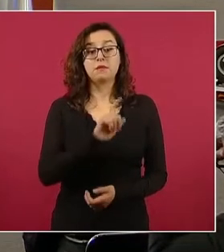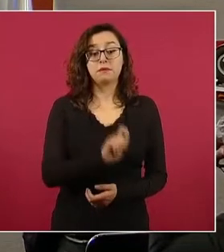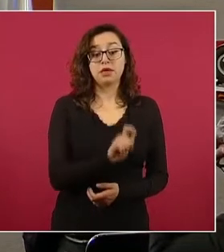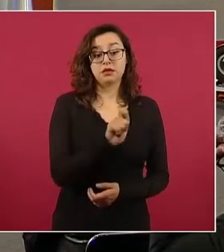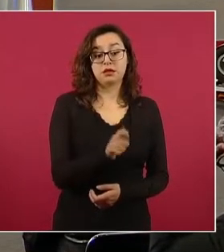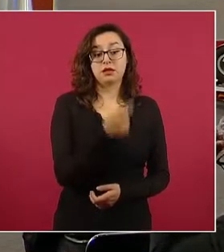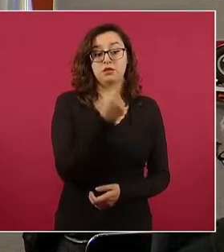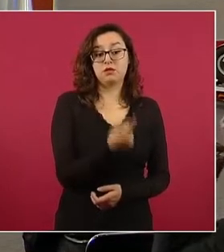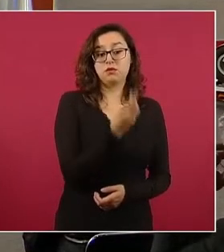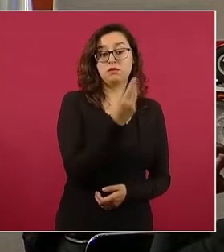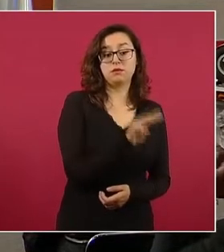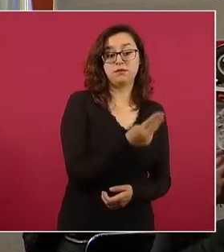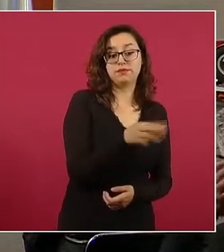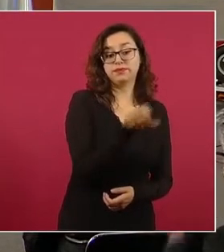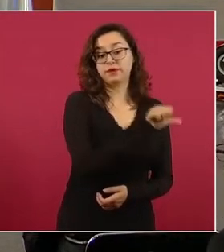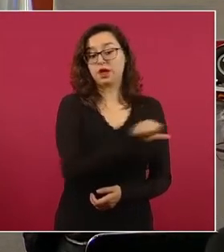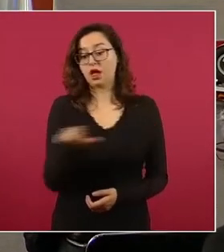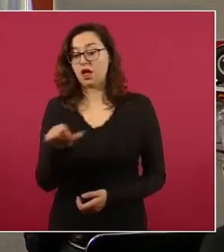presente año,